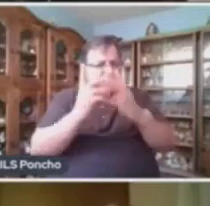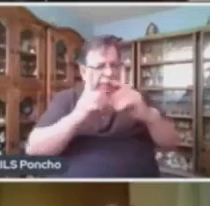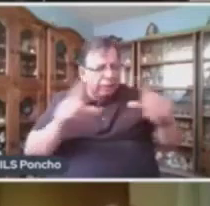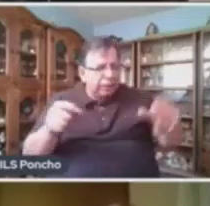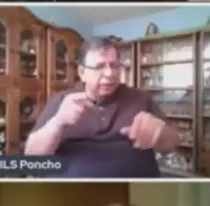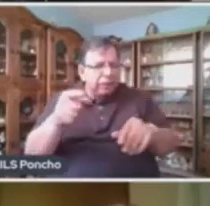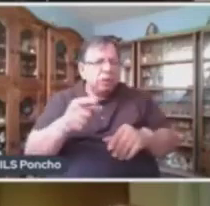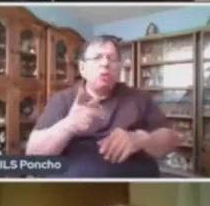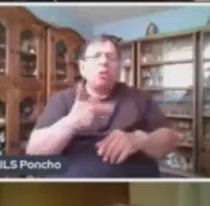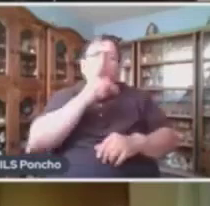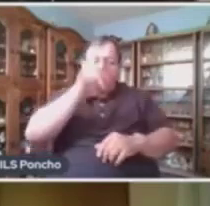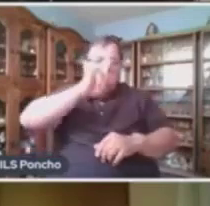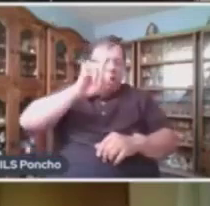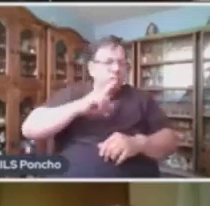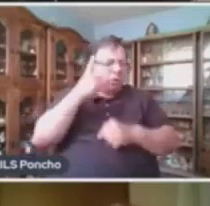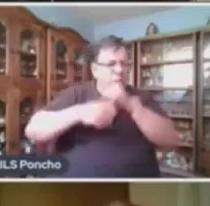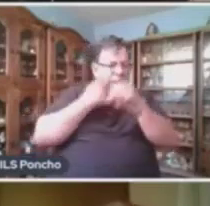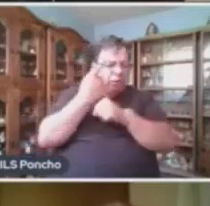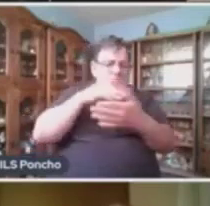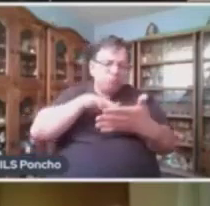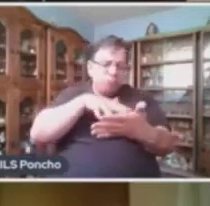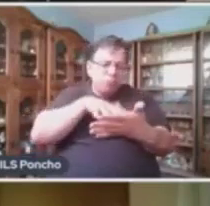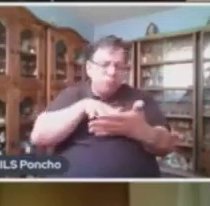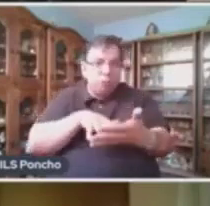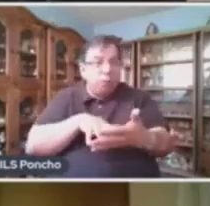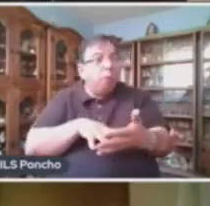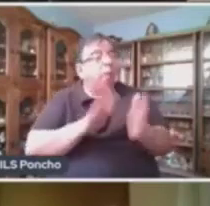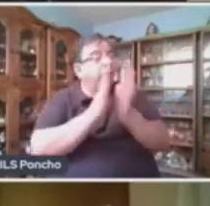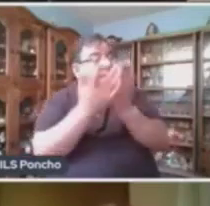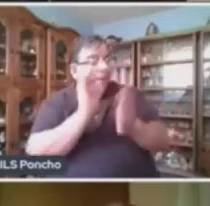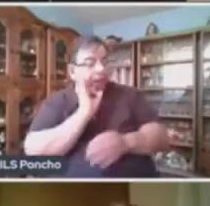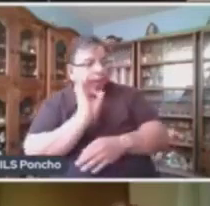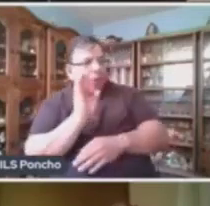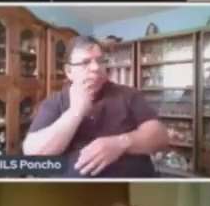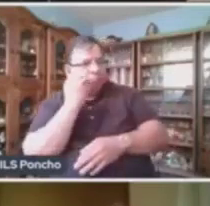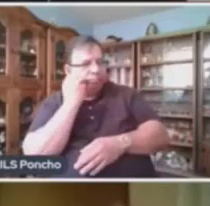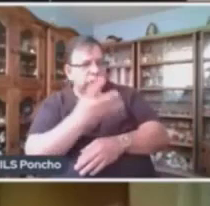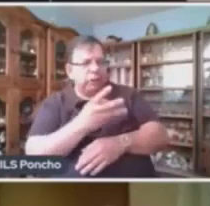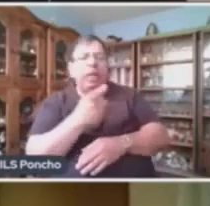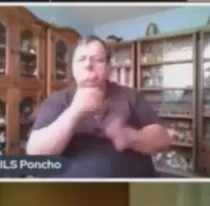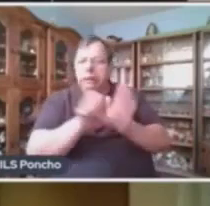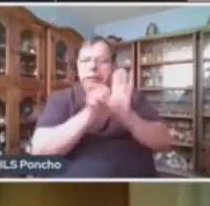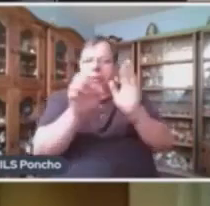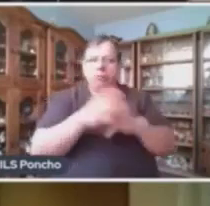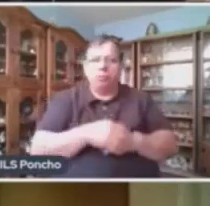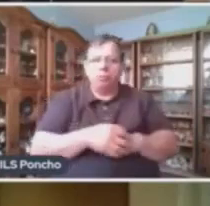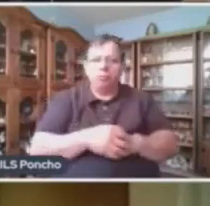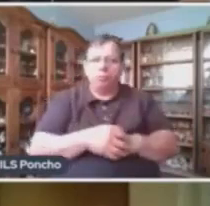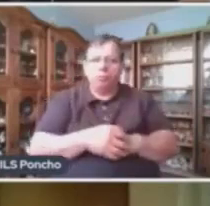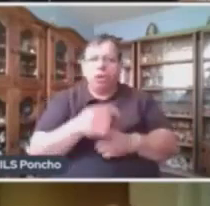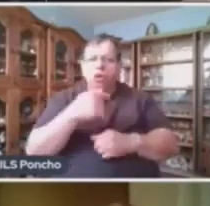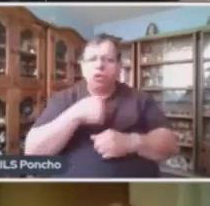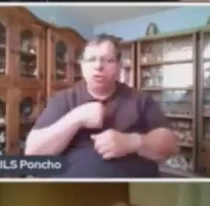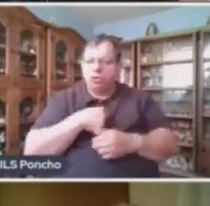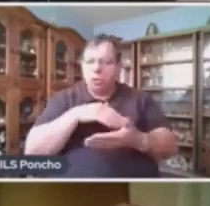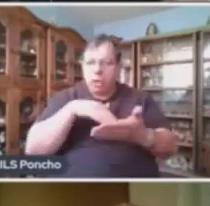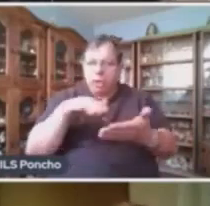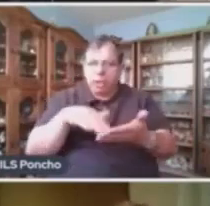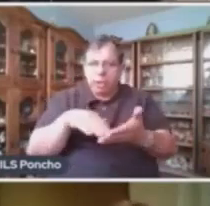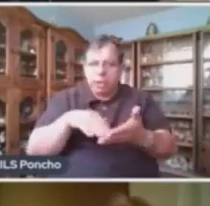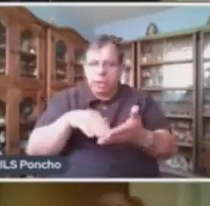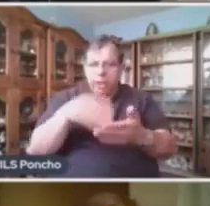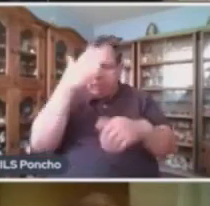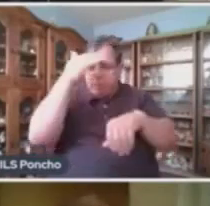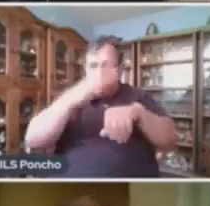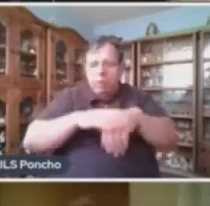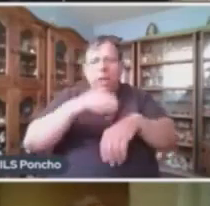de mi papá. ¡Ay, excelente libro! Es un muy buen ejemplo. Yo acabo de leer Memorias de un amigo